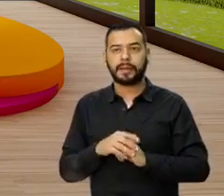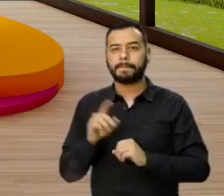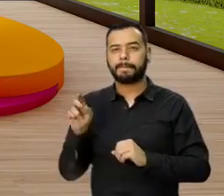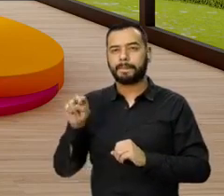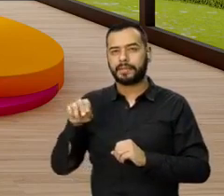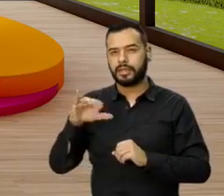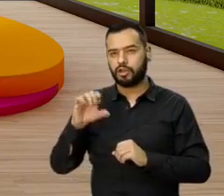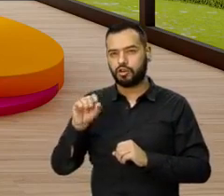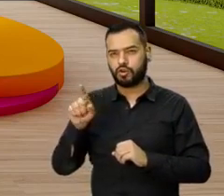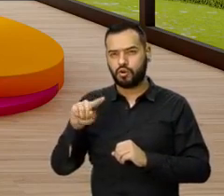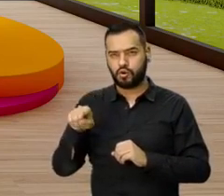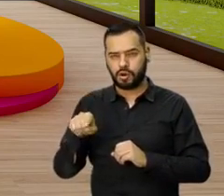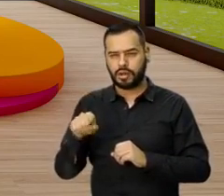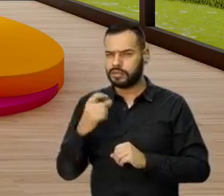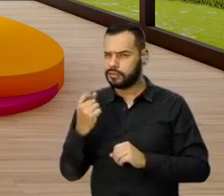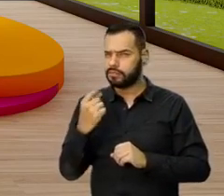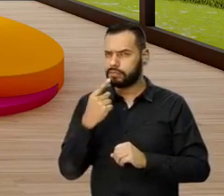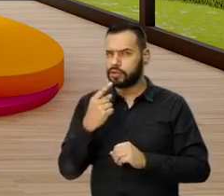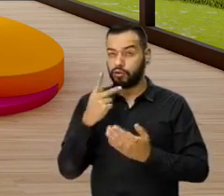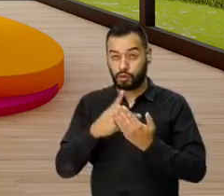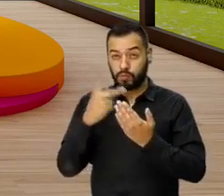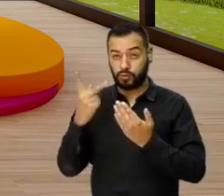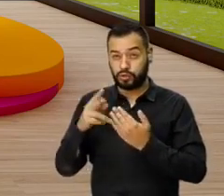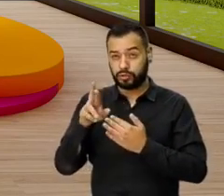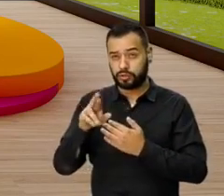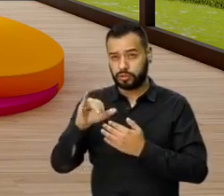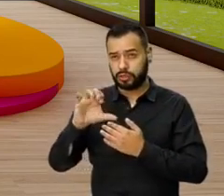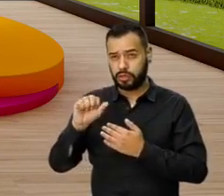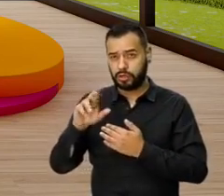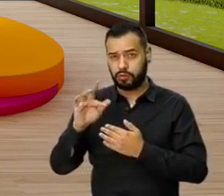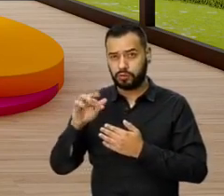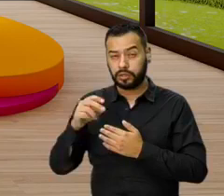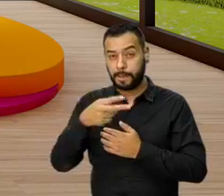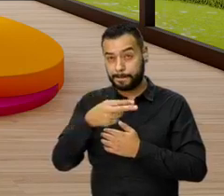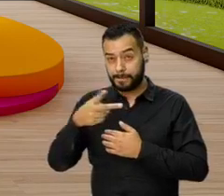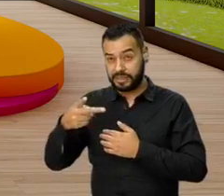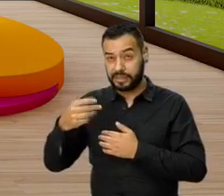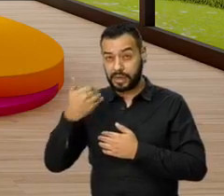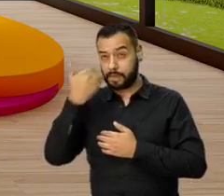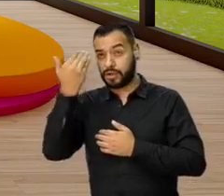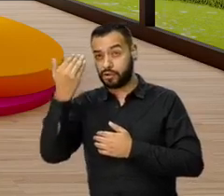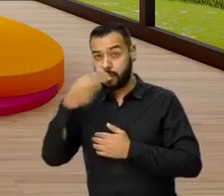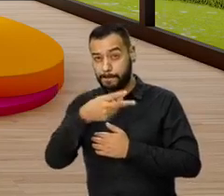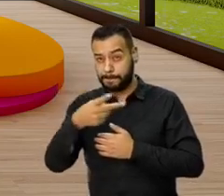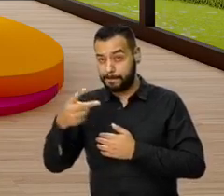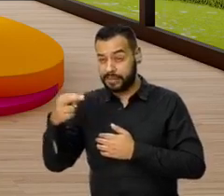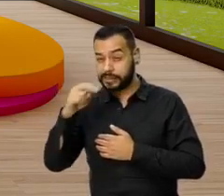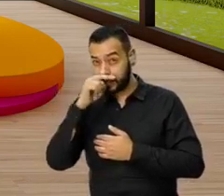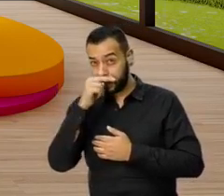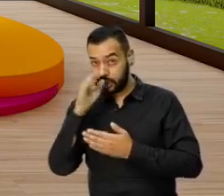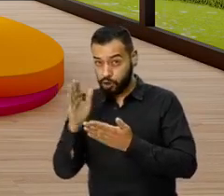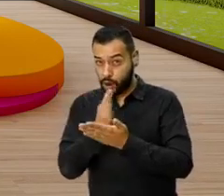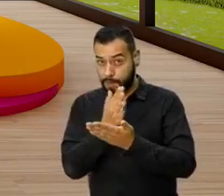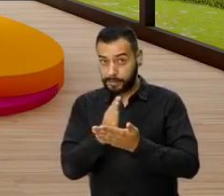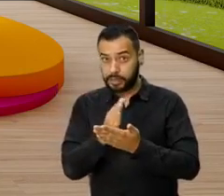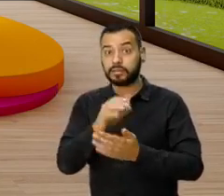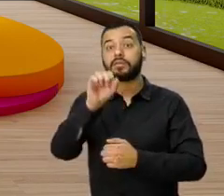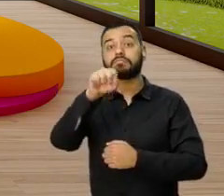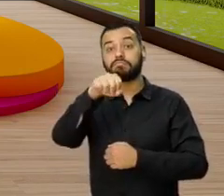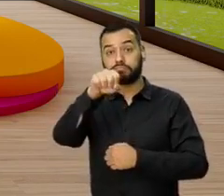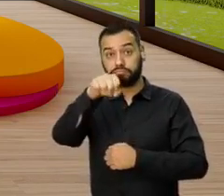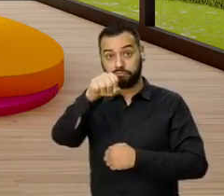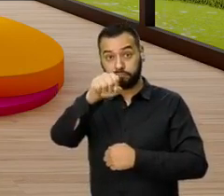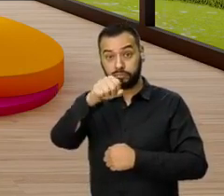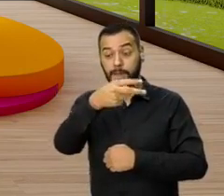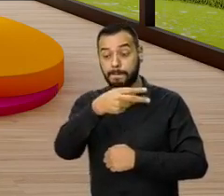Granados nos pregunta, ¿en el proyecto de Ricaurte hay piscina para adultos y piscina para niños separadas? Sí, sí, sí,